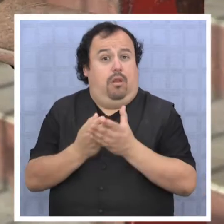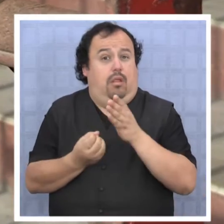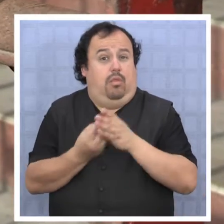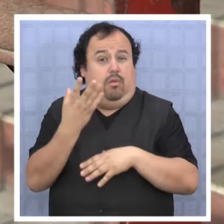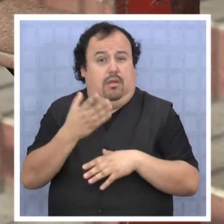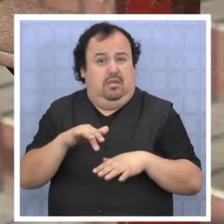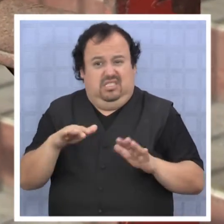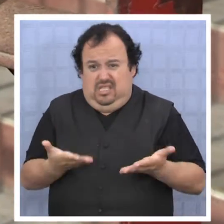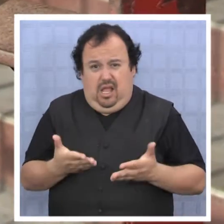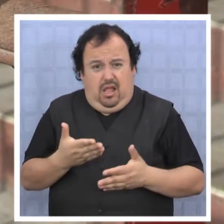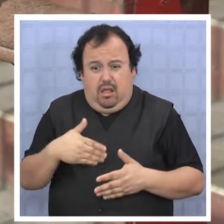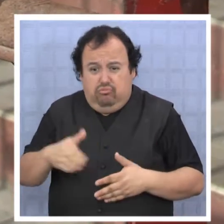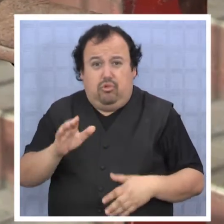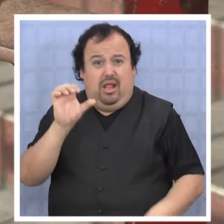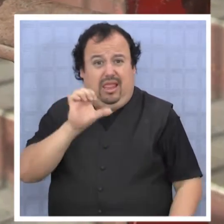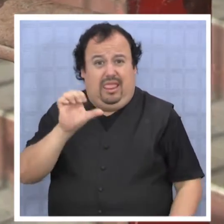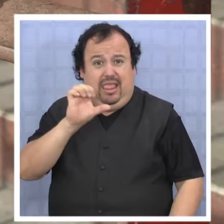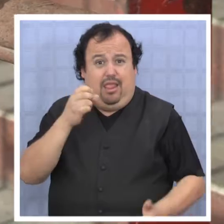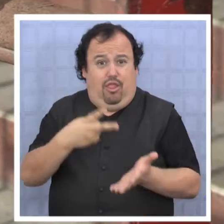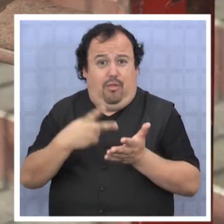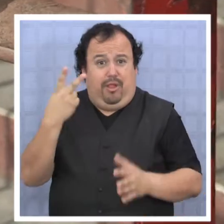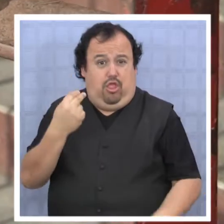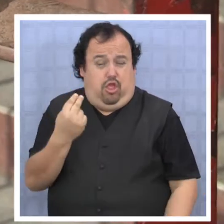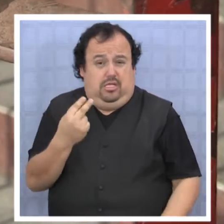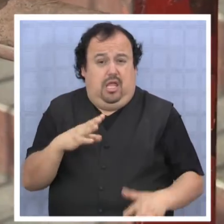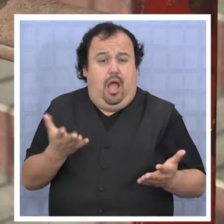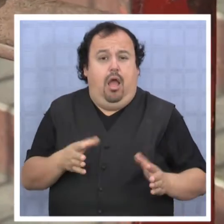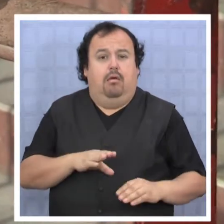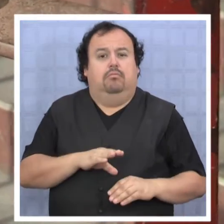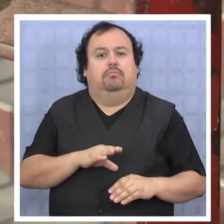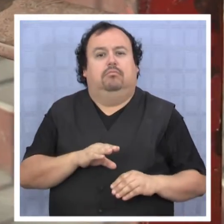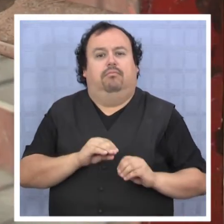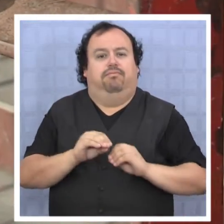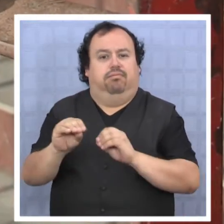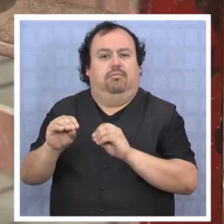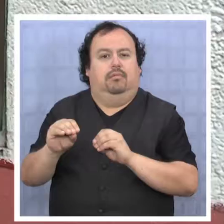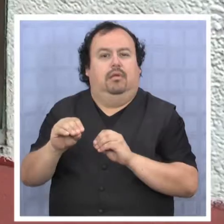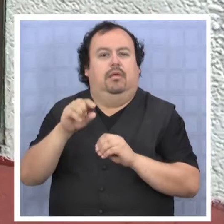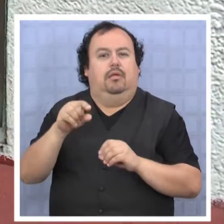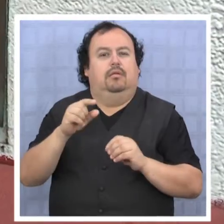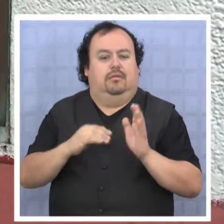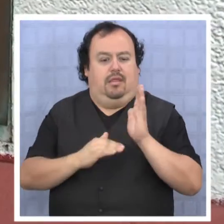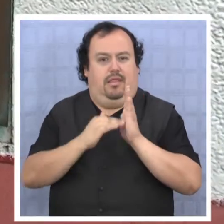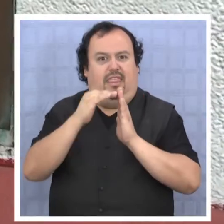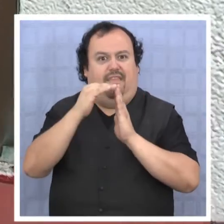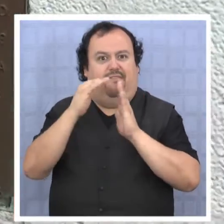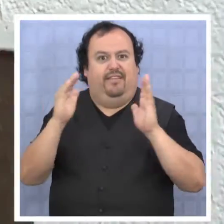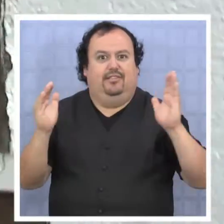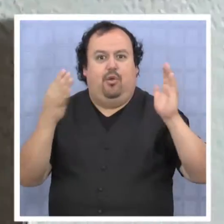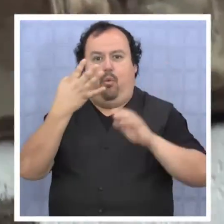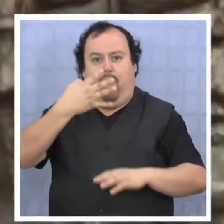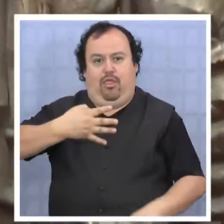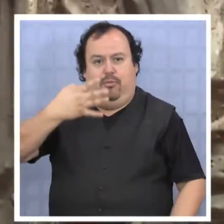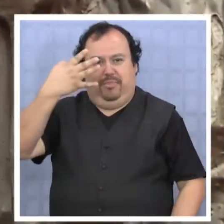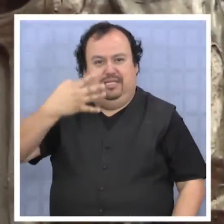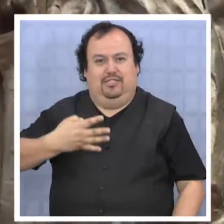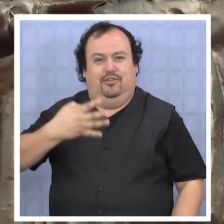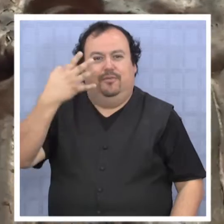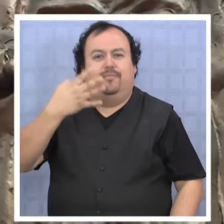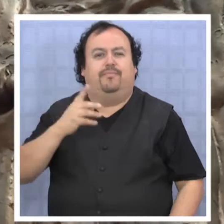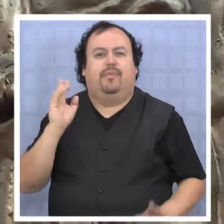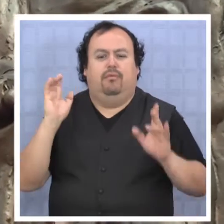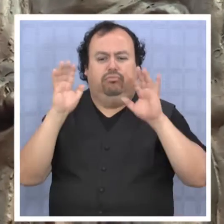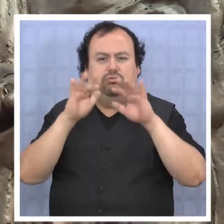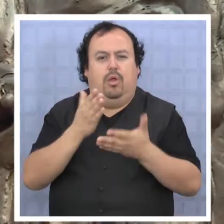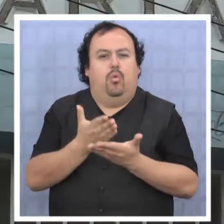Santa María, que debía estar lista en enero del 2012, está proyectada como un edificio de cuatro pisos que albergará un